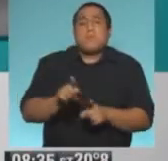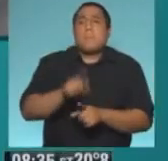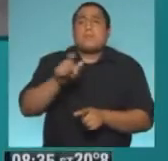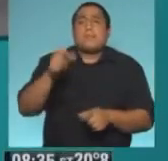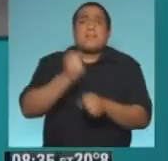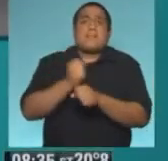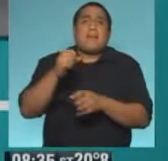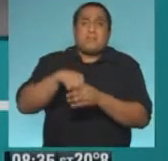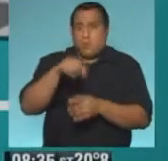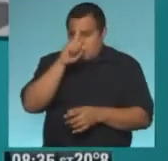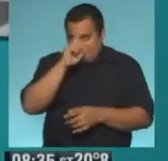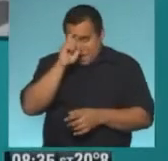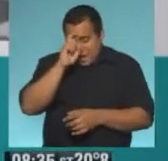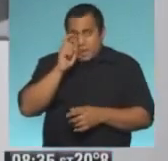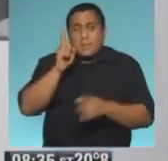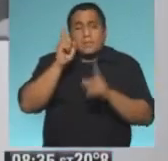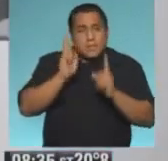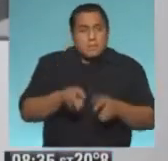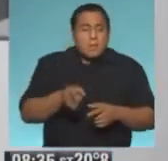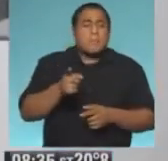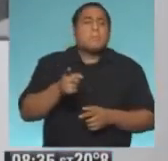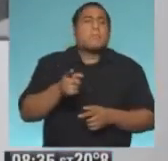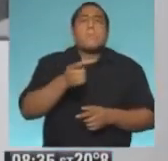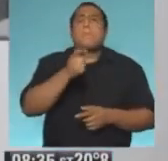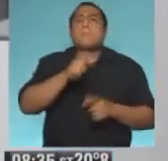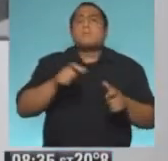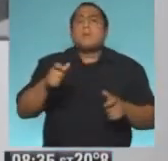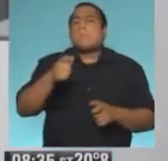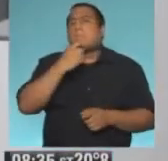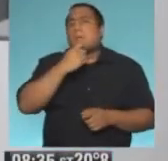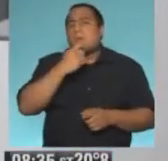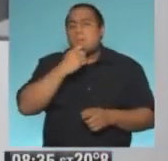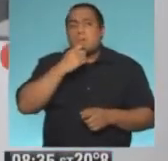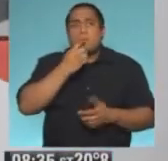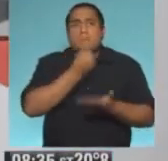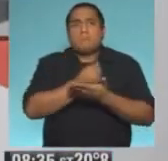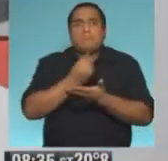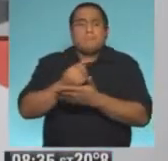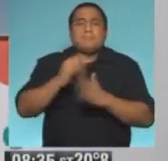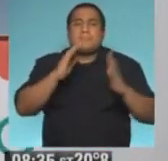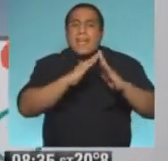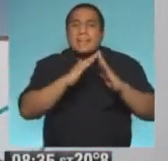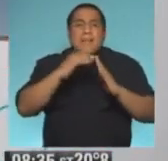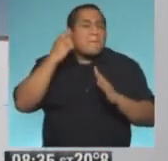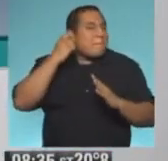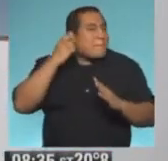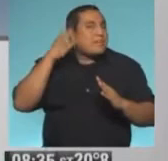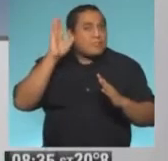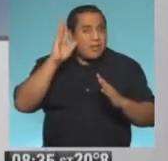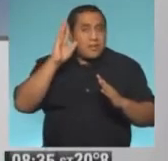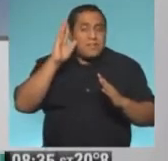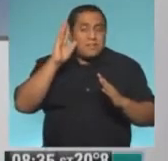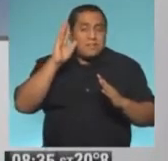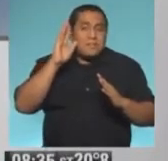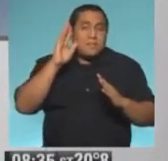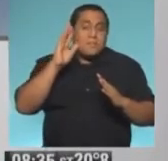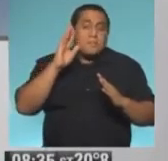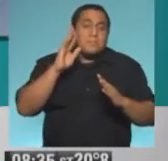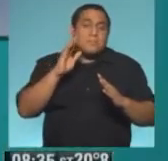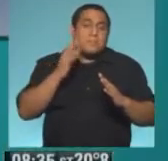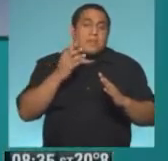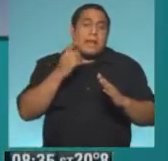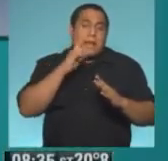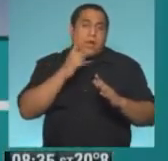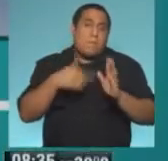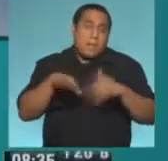hospitales y también personas, por ejemplo, que residen en centros para ancianos, es decir, las personas en más alto